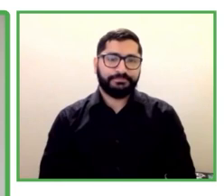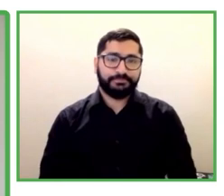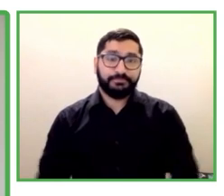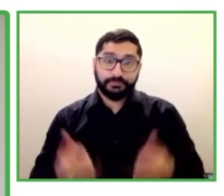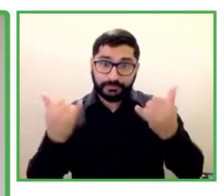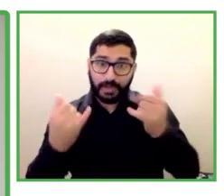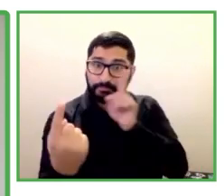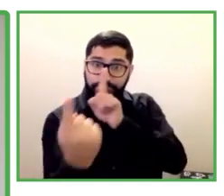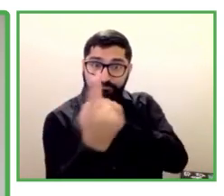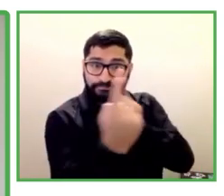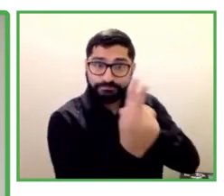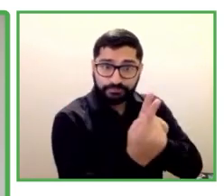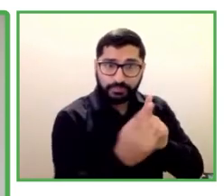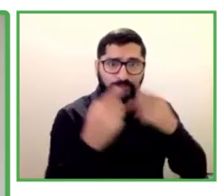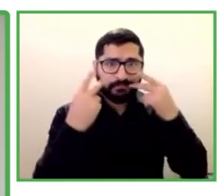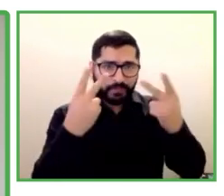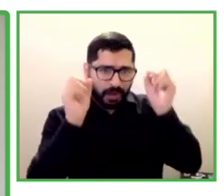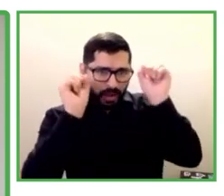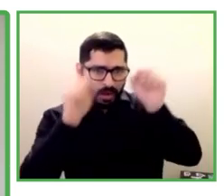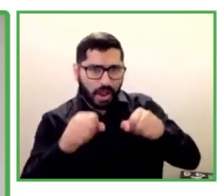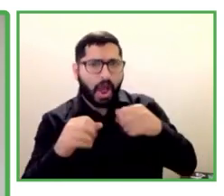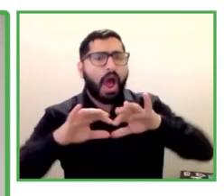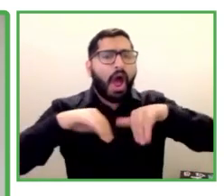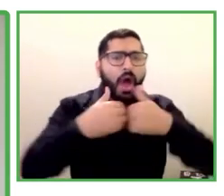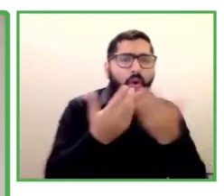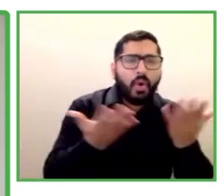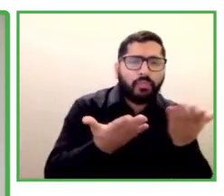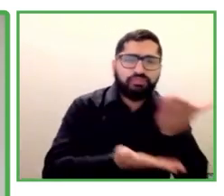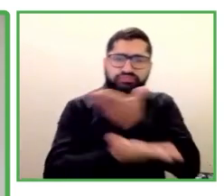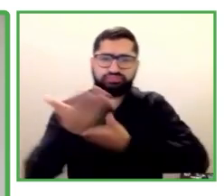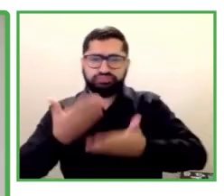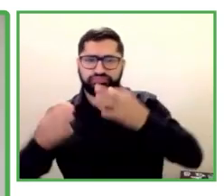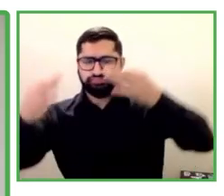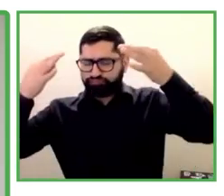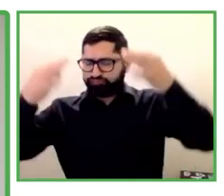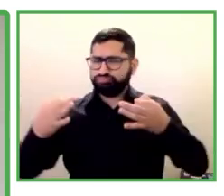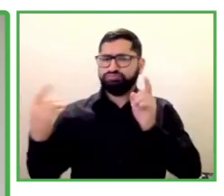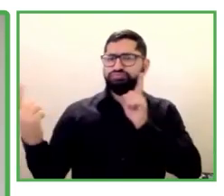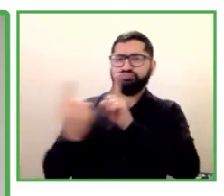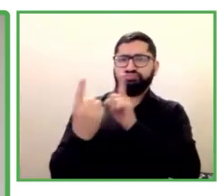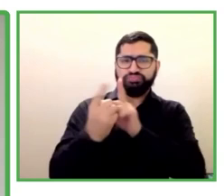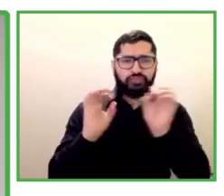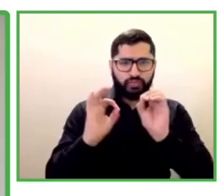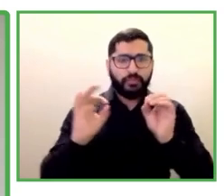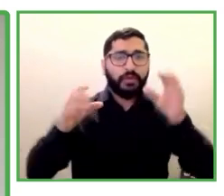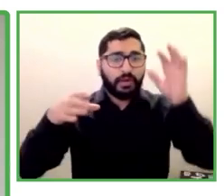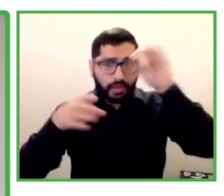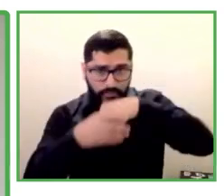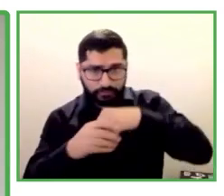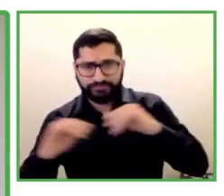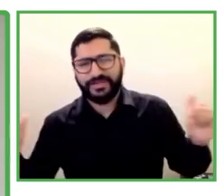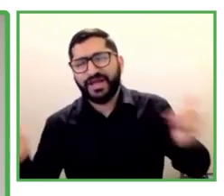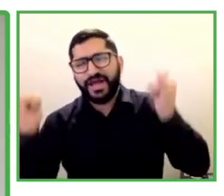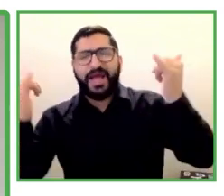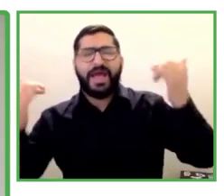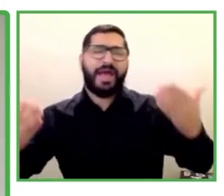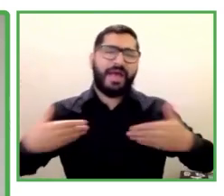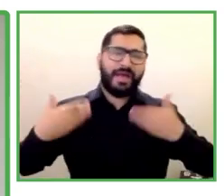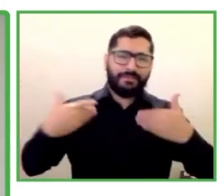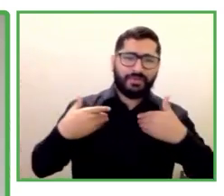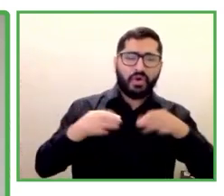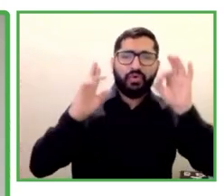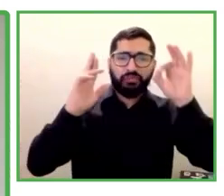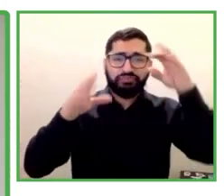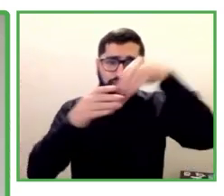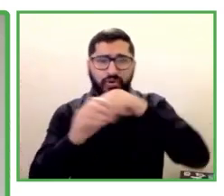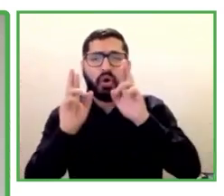muy informal y muy interactiva. Si quieren usar esta posibilidad, por favor, hagan clic en el Zoom